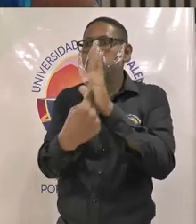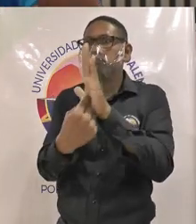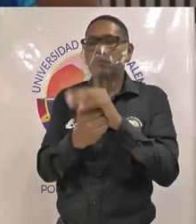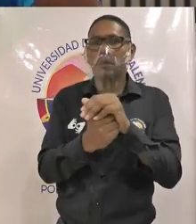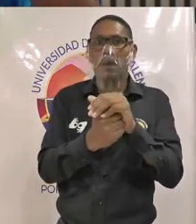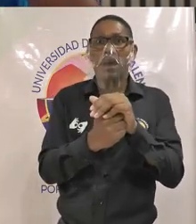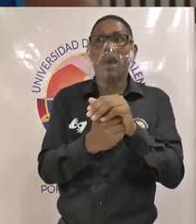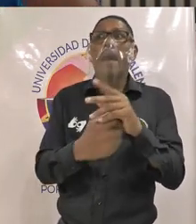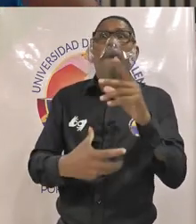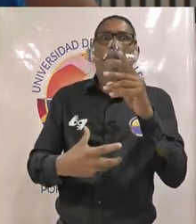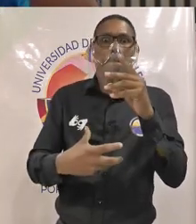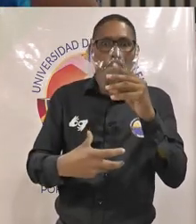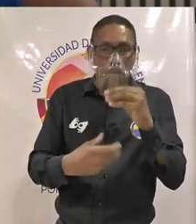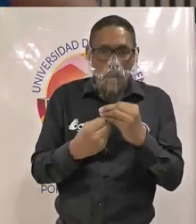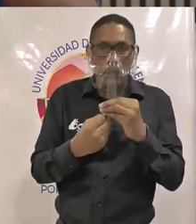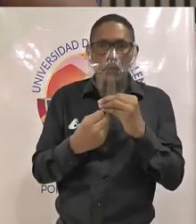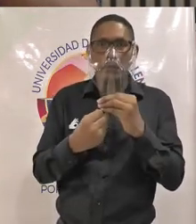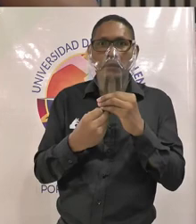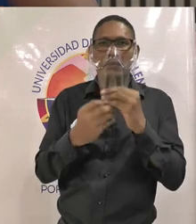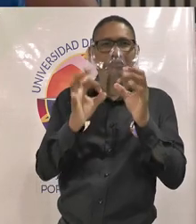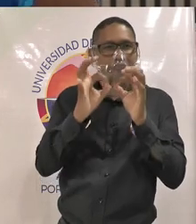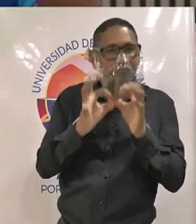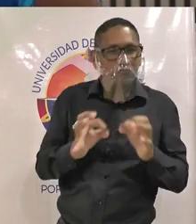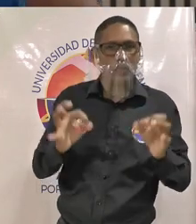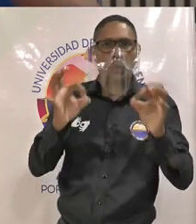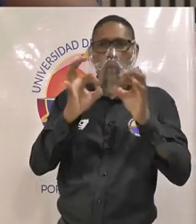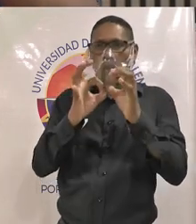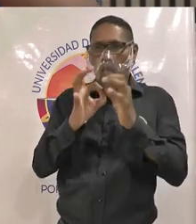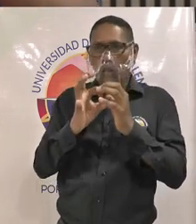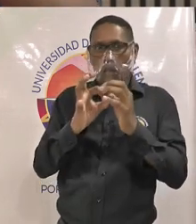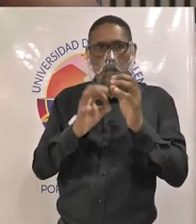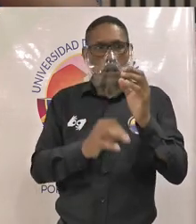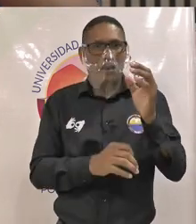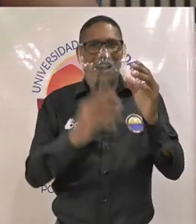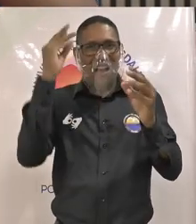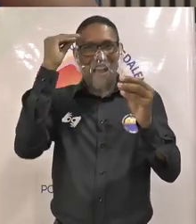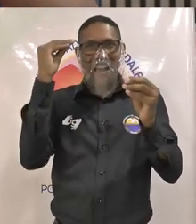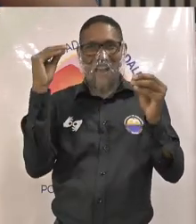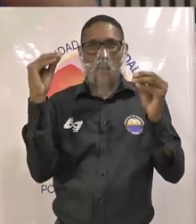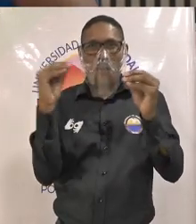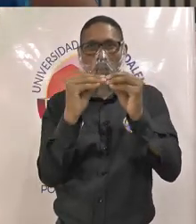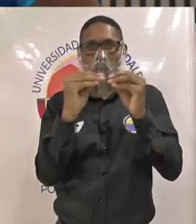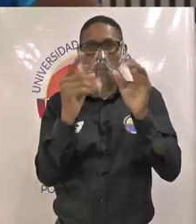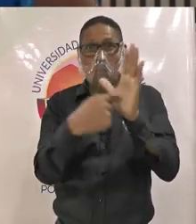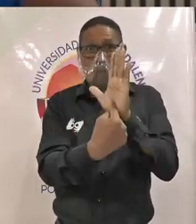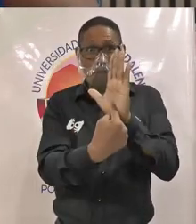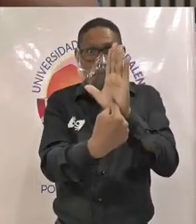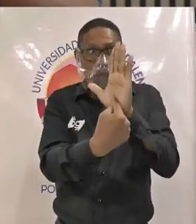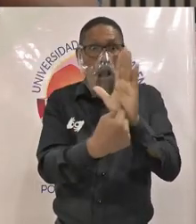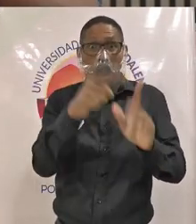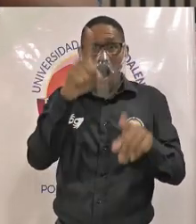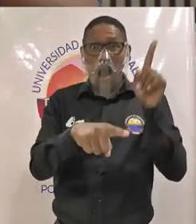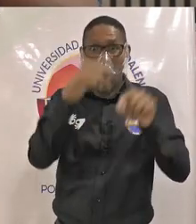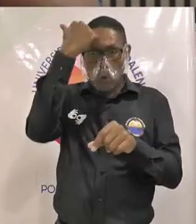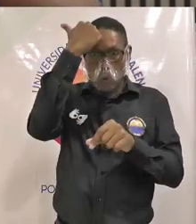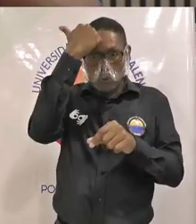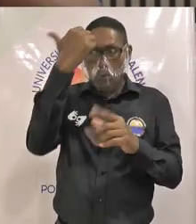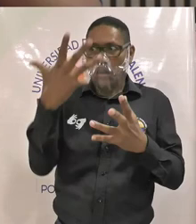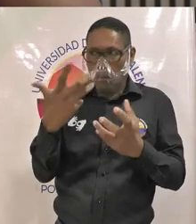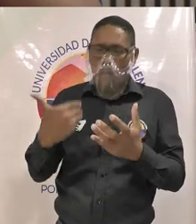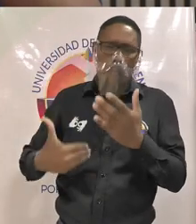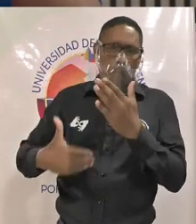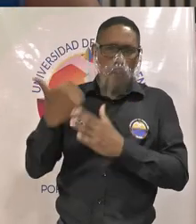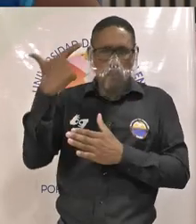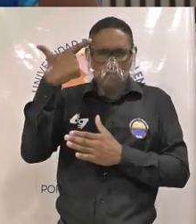remuneración integral o legalmente estipulada en los acuerdos de la universidad para los docentes que deciden emprender un